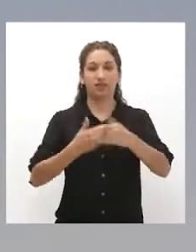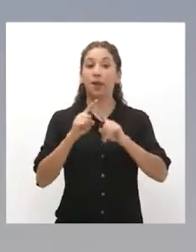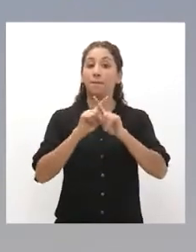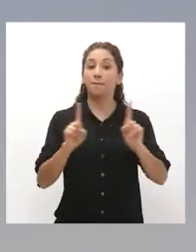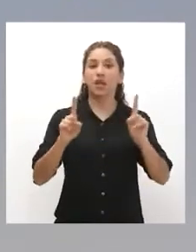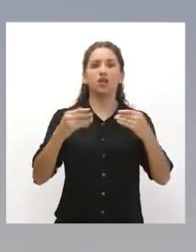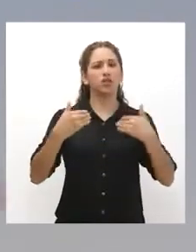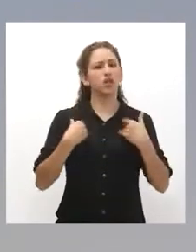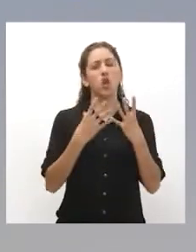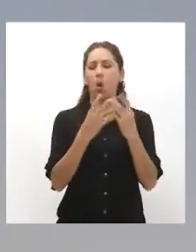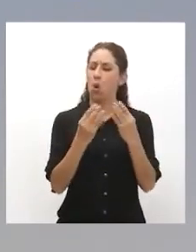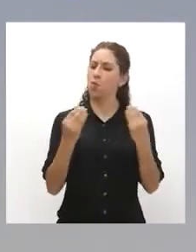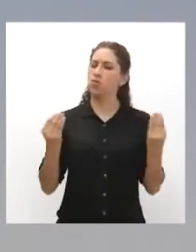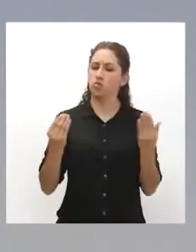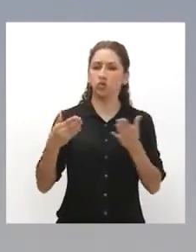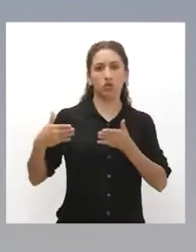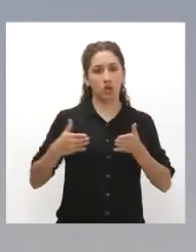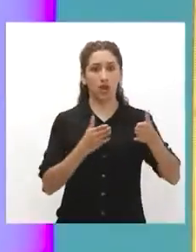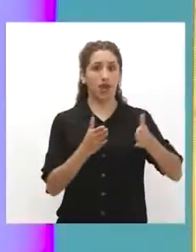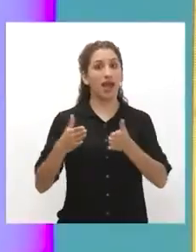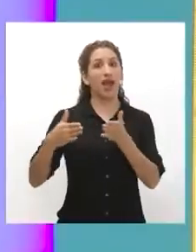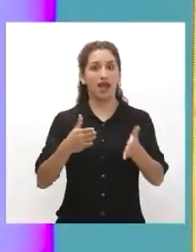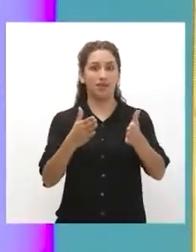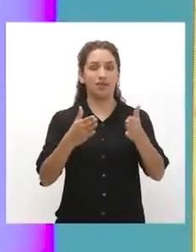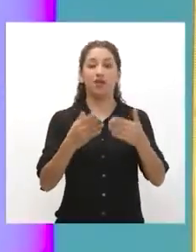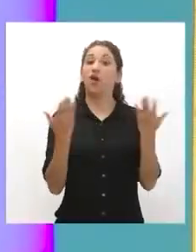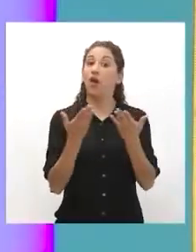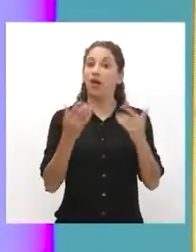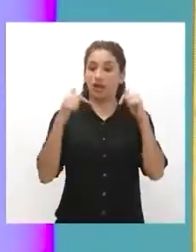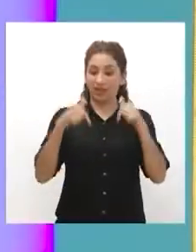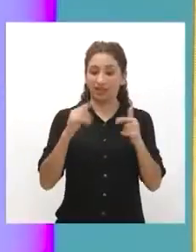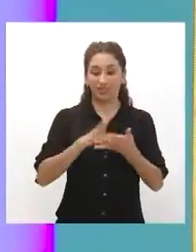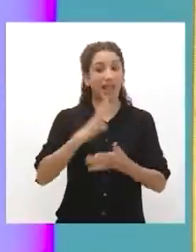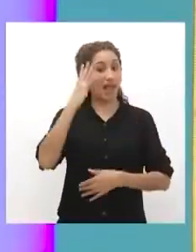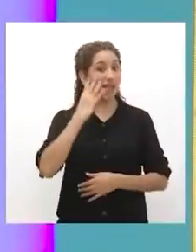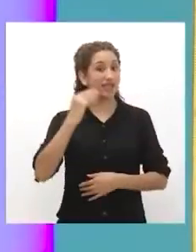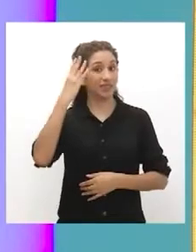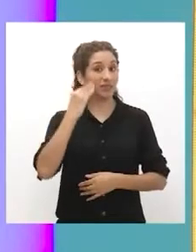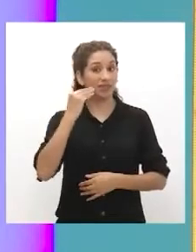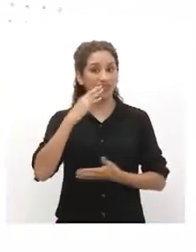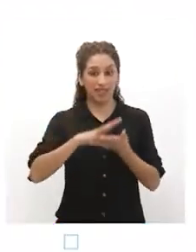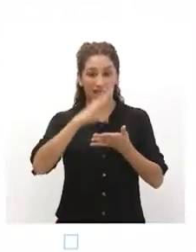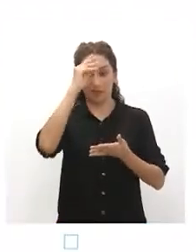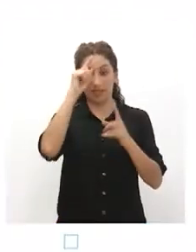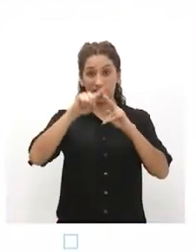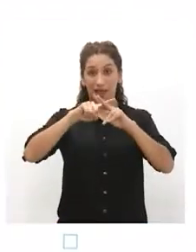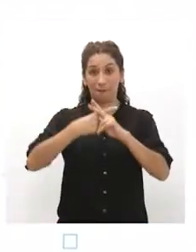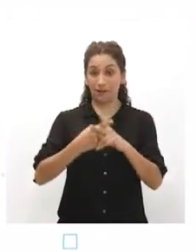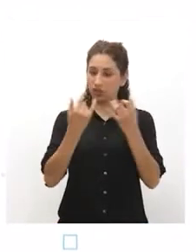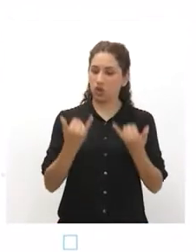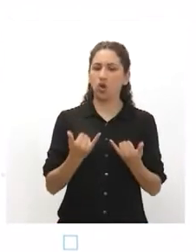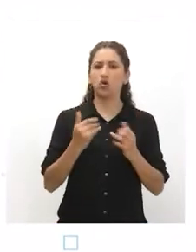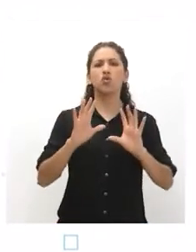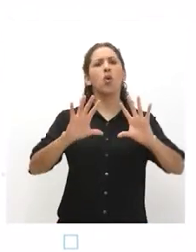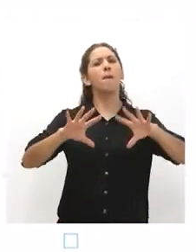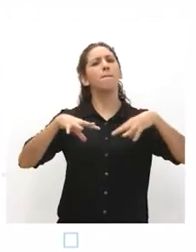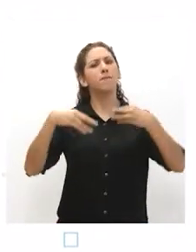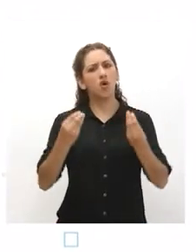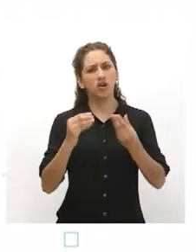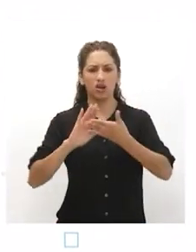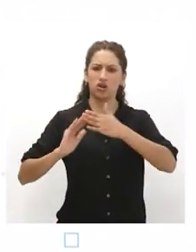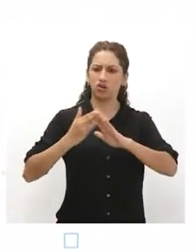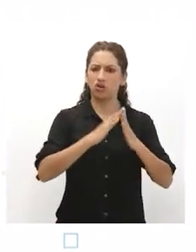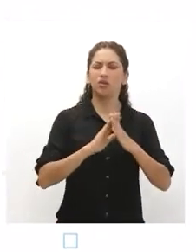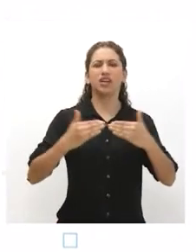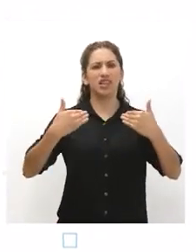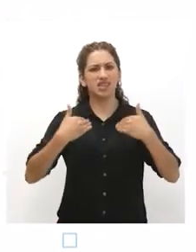Pero aún hay mucho camino por recorrer. Como en esta experiencia de aprendizaje que hemos empezado hoy. ¿Por qué en nuestra